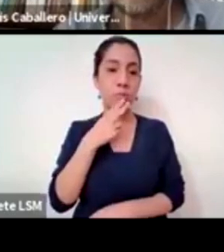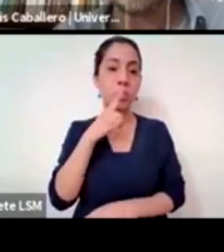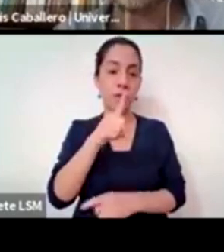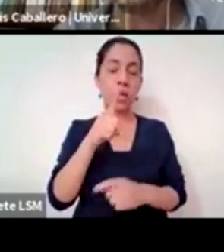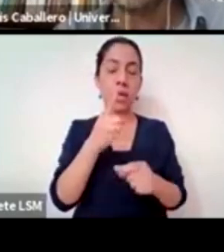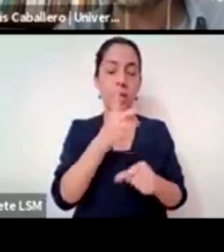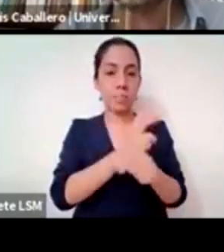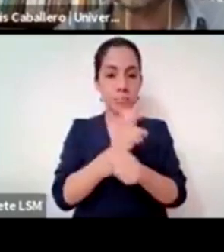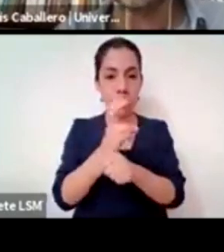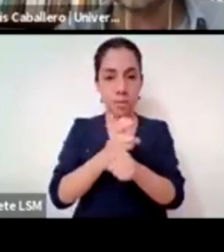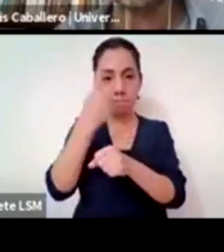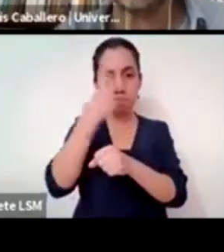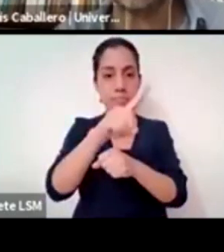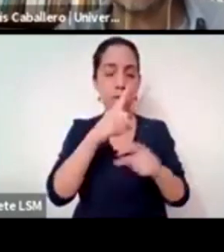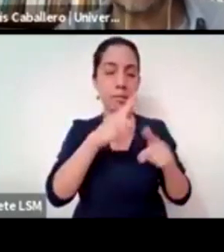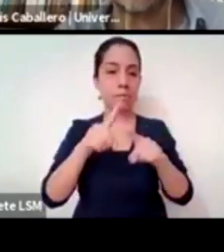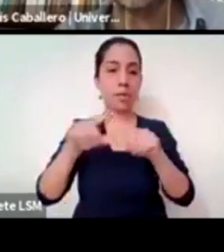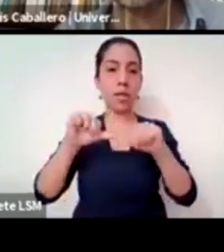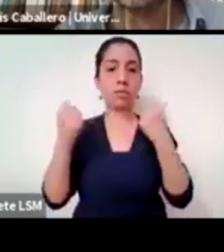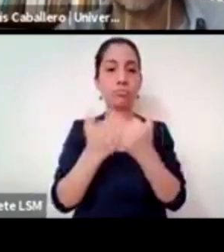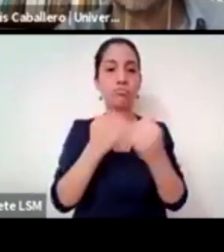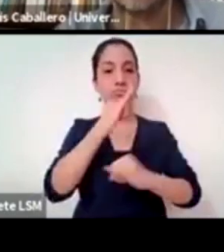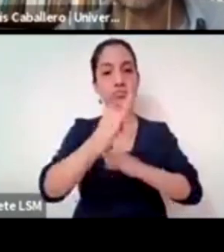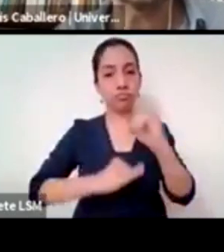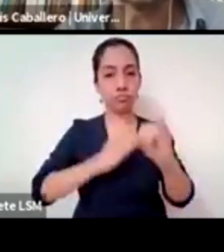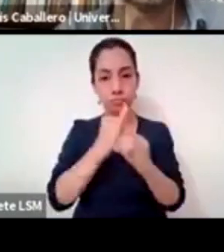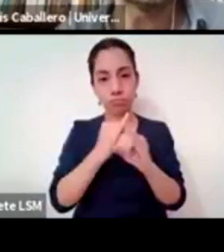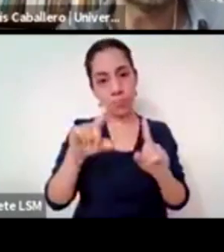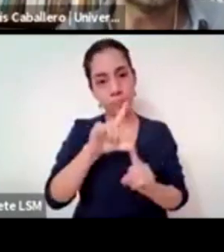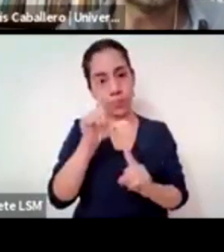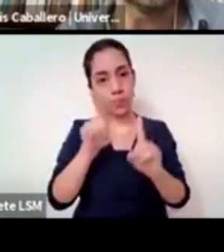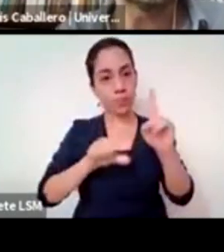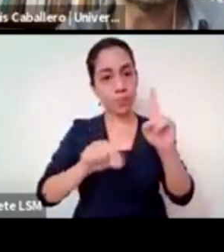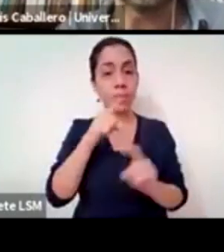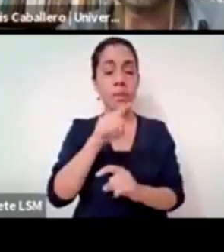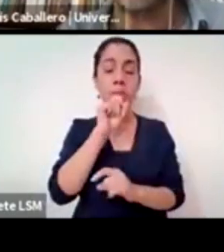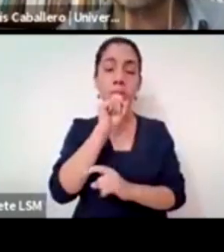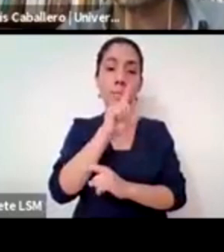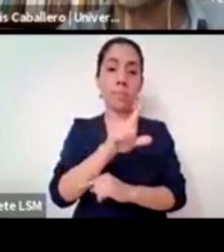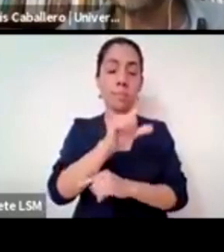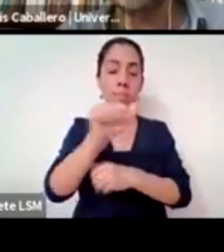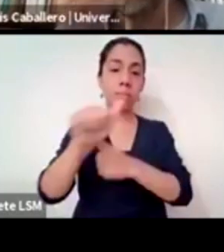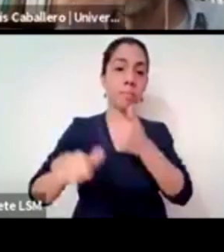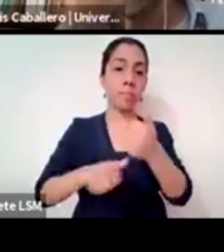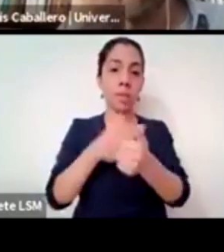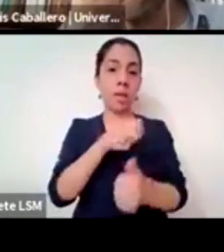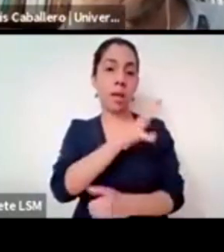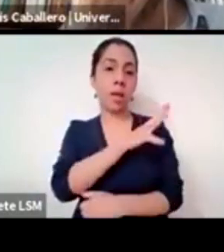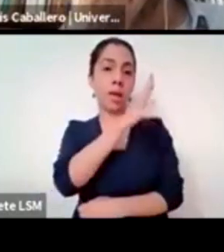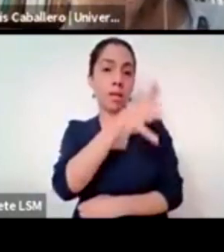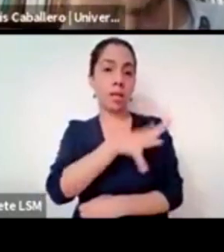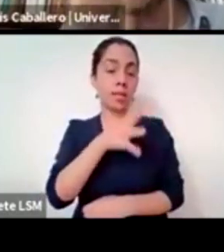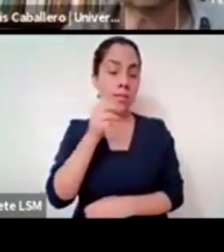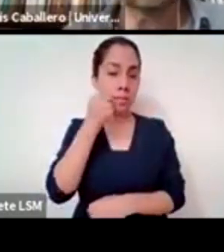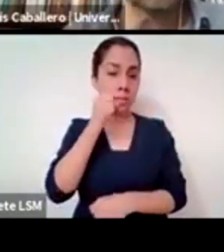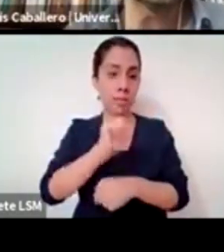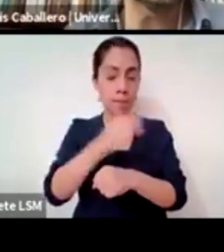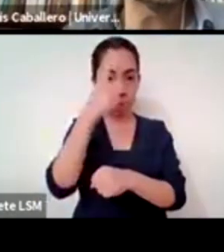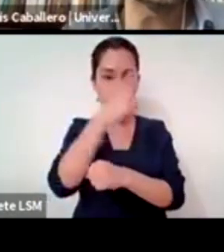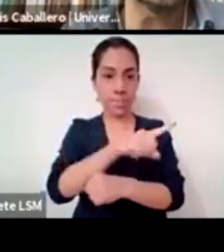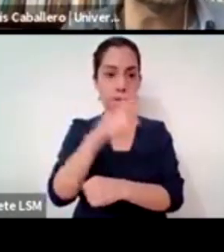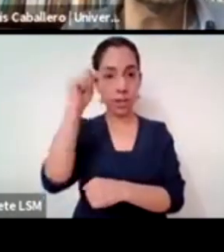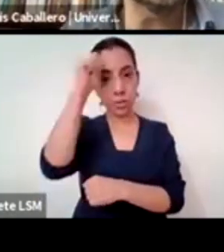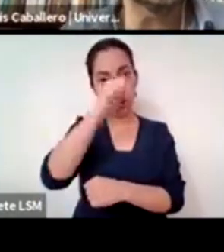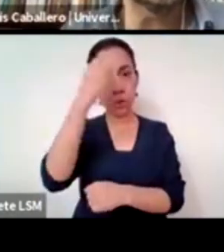asimismo es secretario general de la Asociación de Teólogos y Teólogas Juan XXIII una